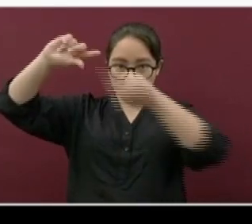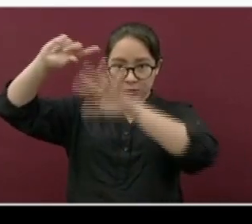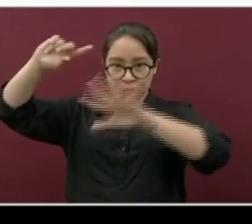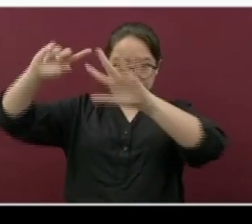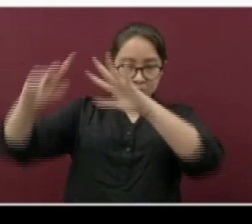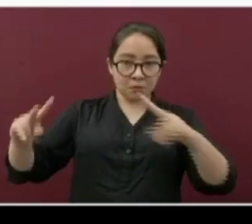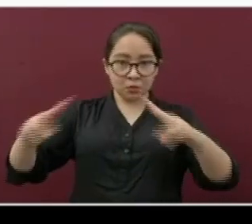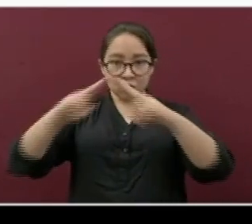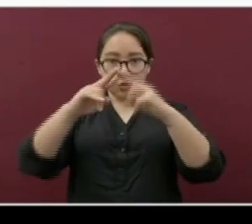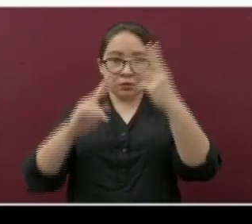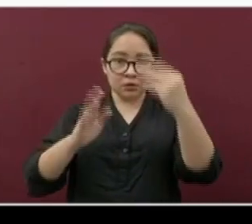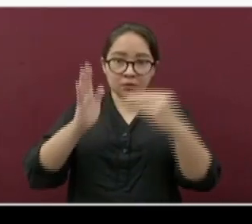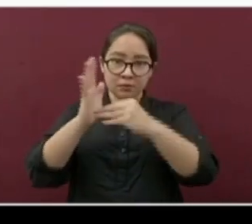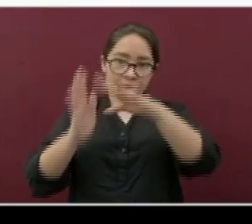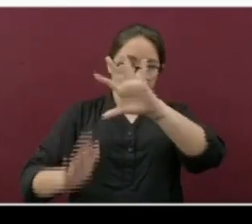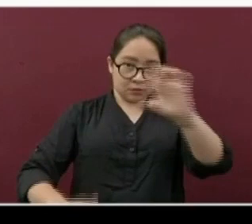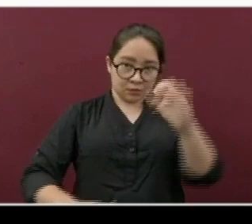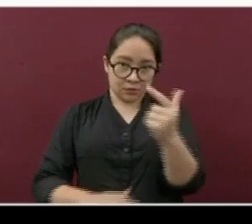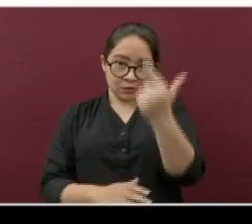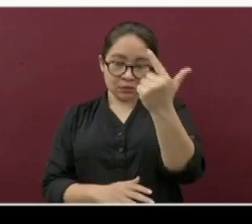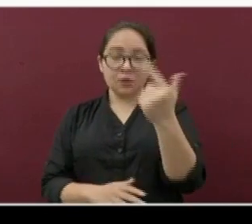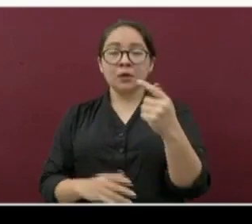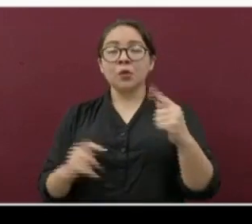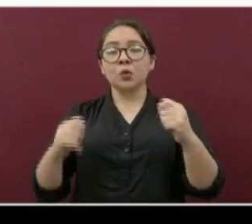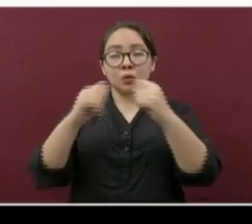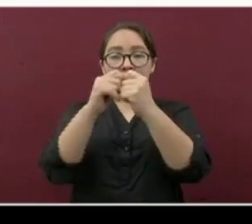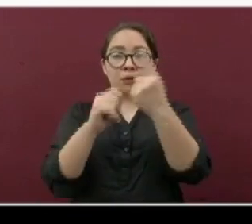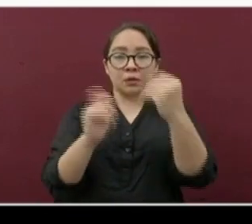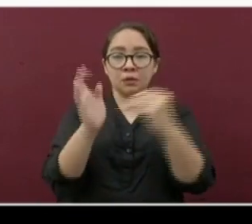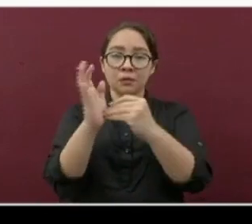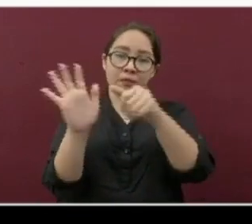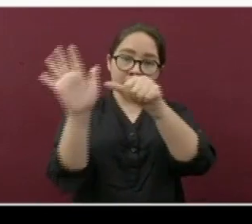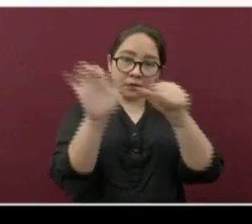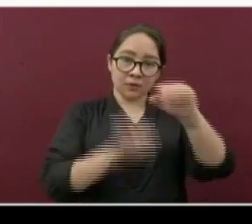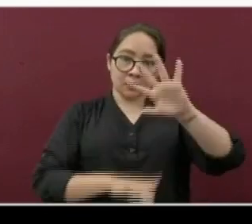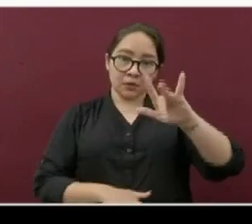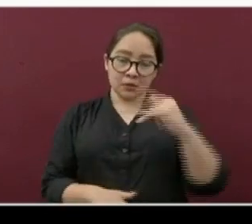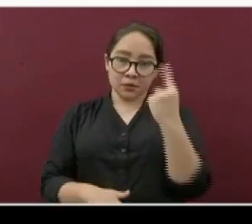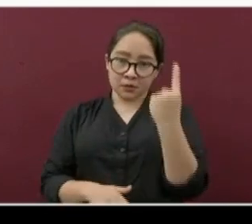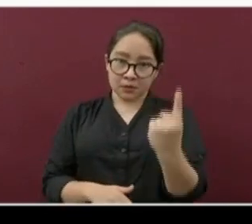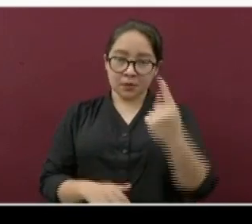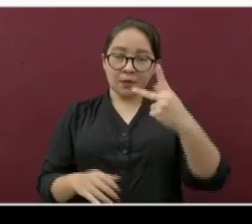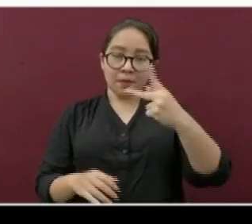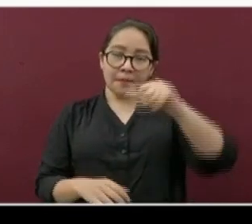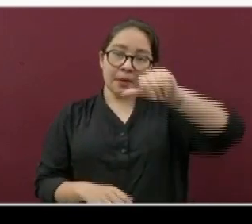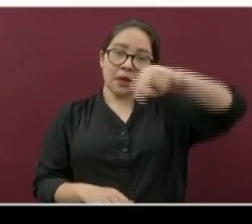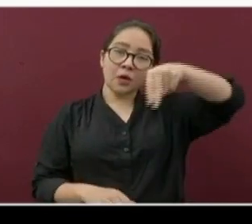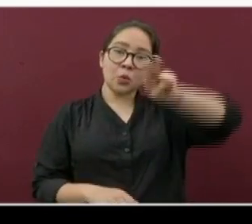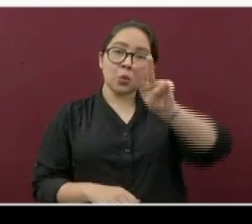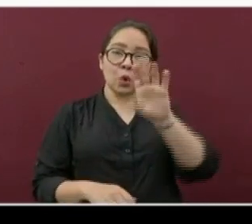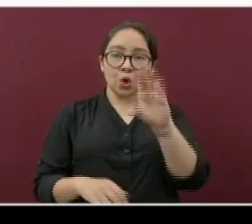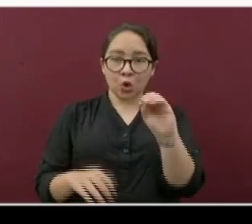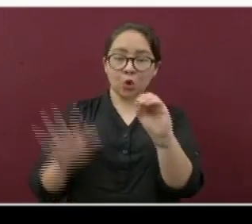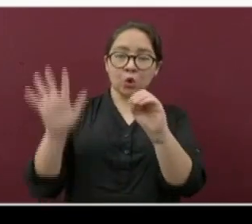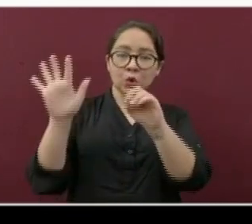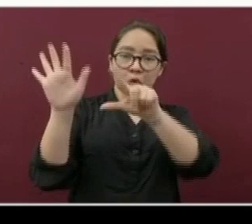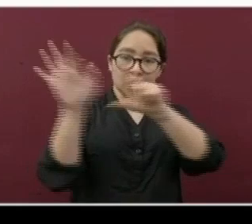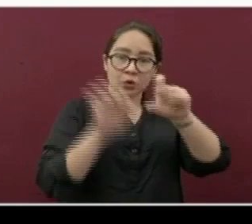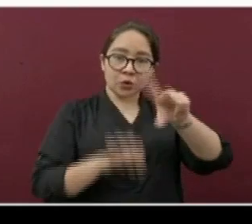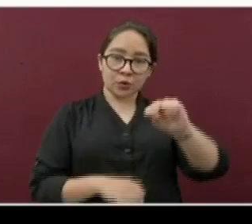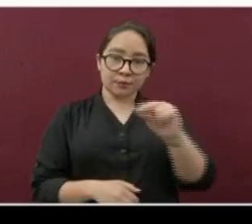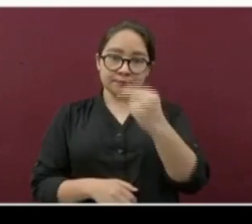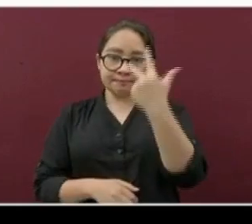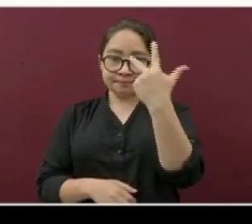3,507 casos. Tuxpan, 1,651. Pánuco, 784.